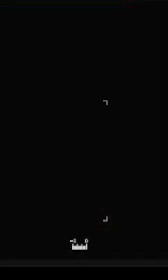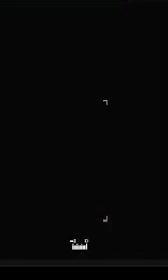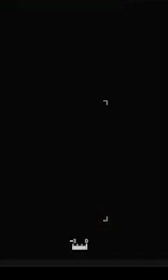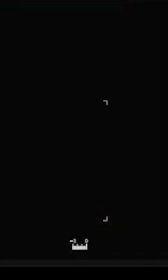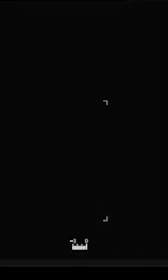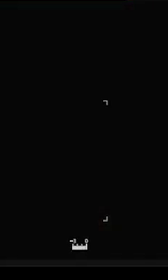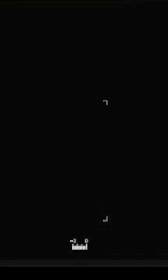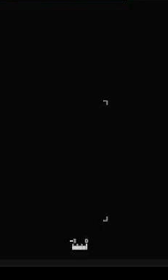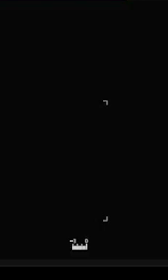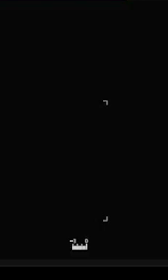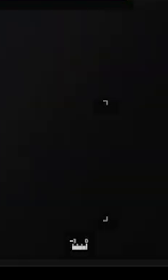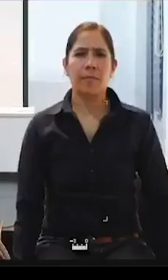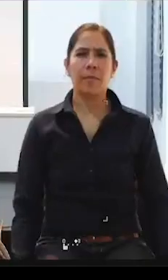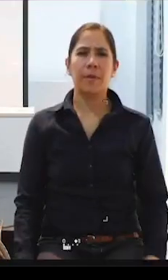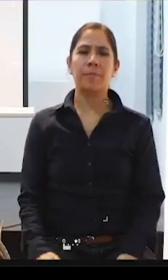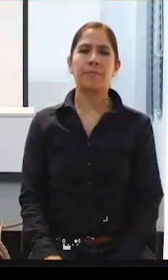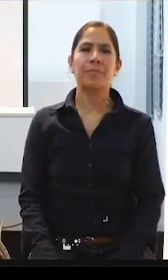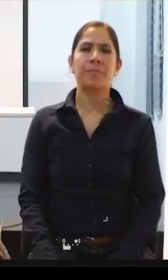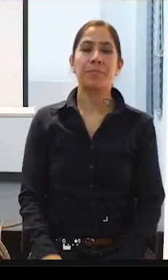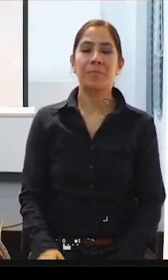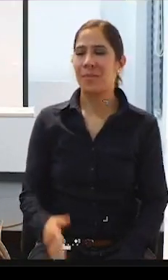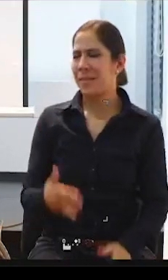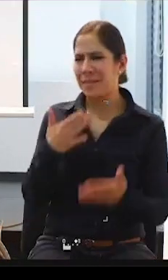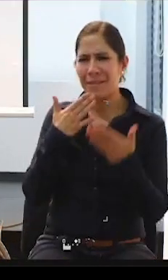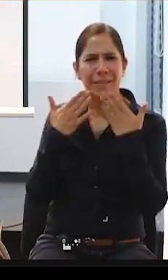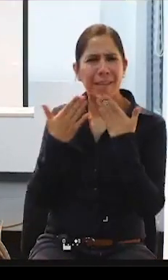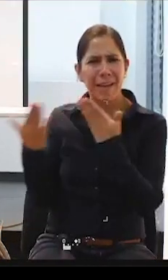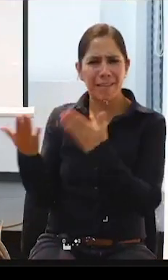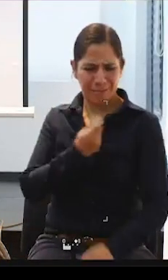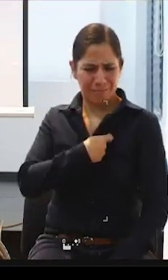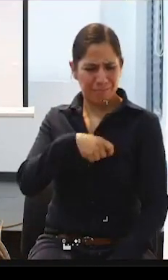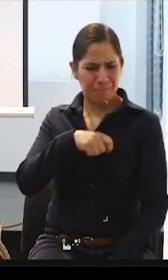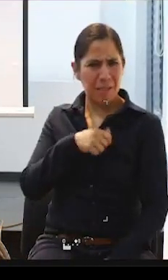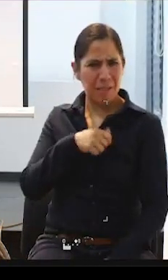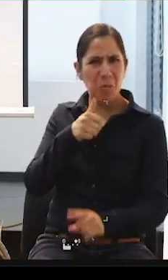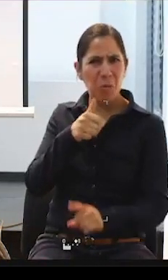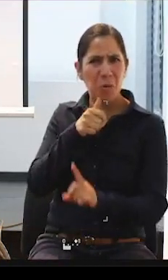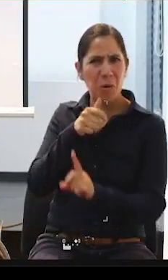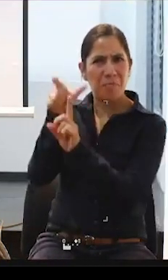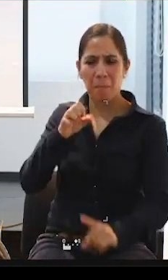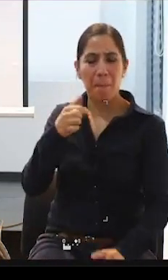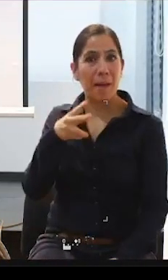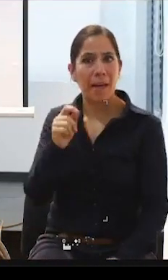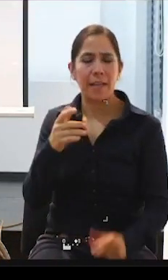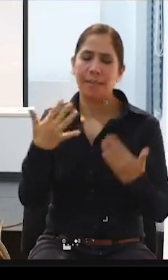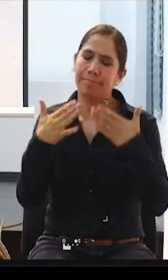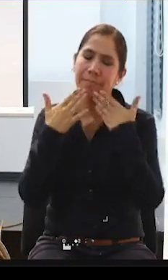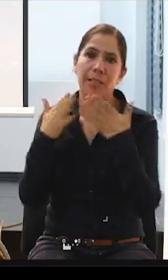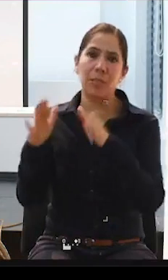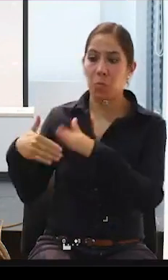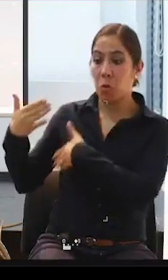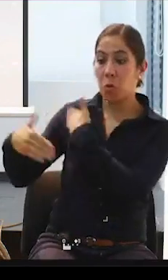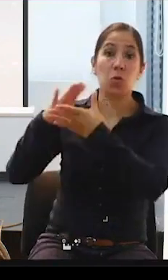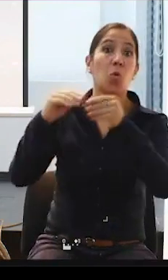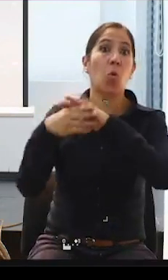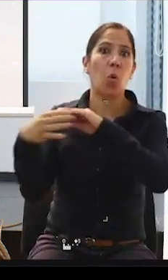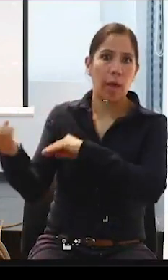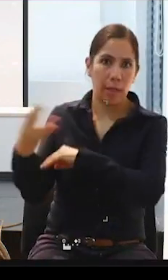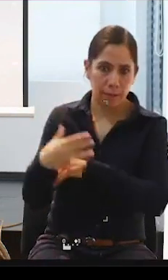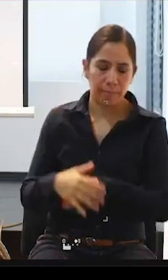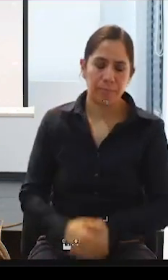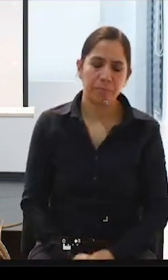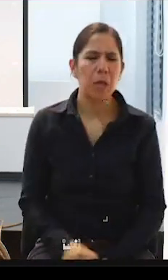que nos contaste. Mira, me gustaría hacer una puntualización y una pregunta que iría tanto,